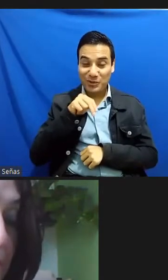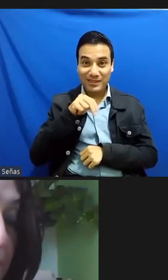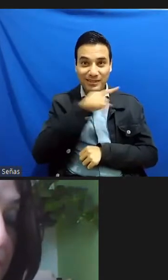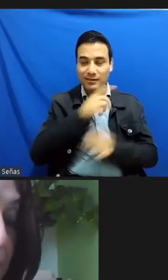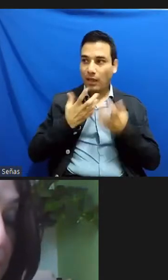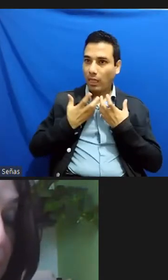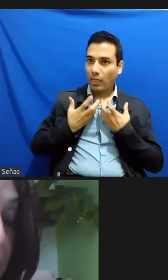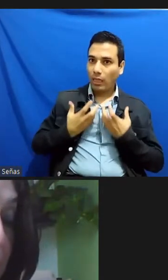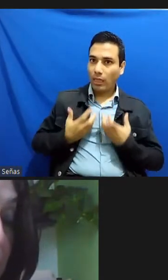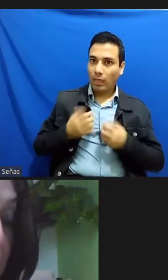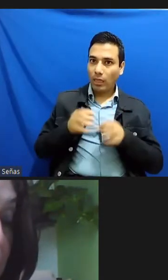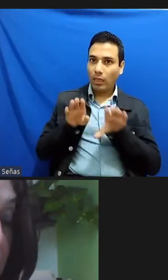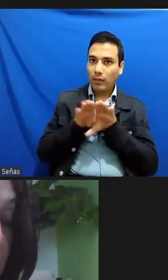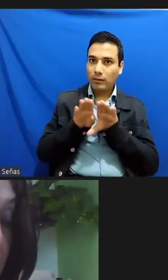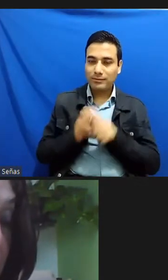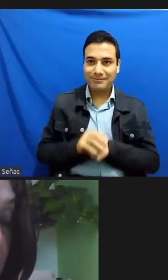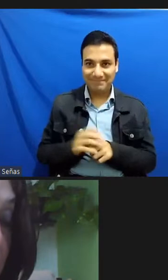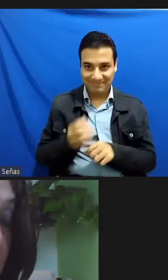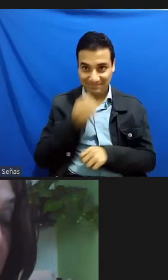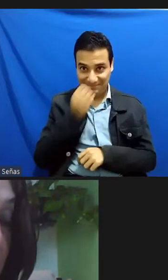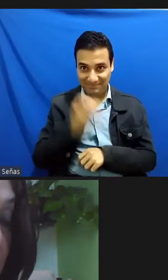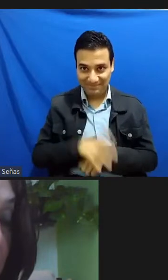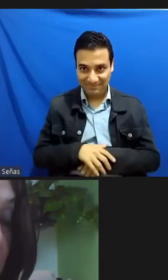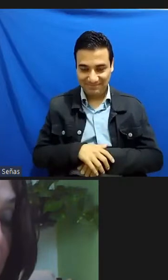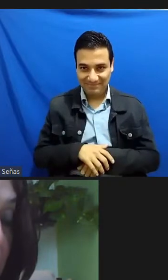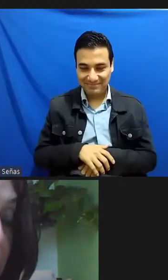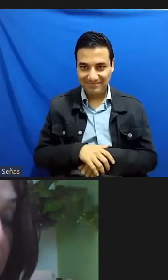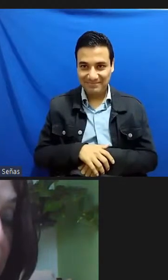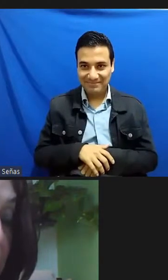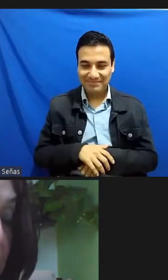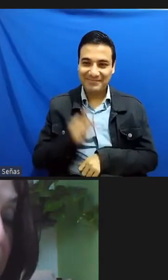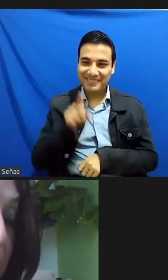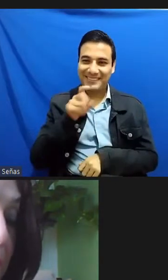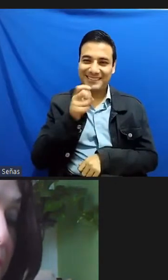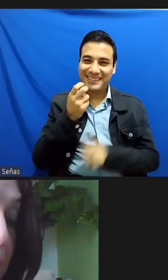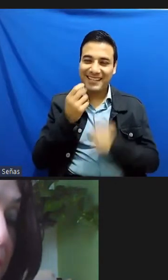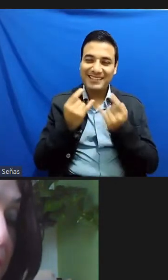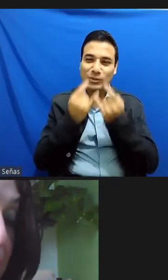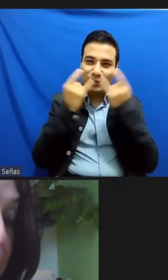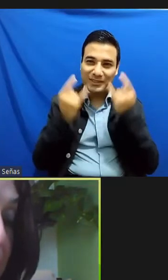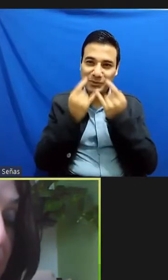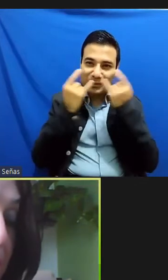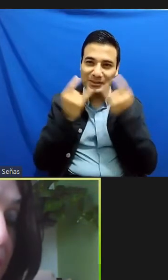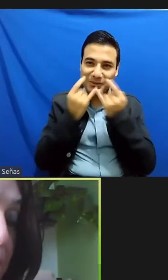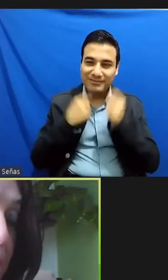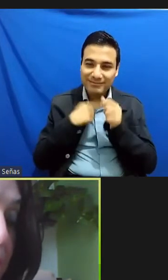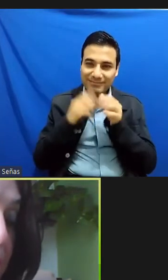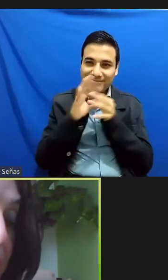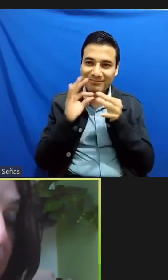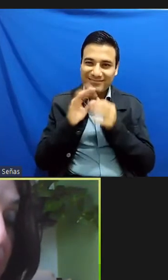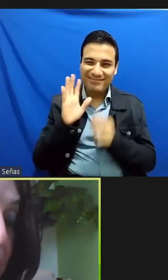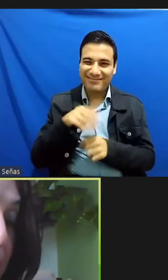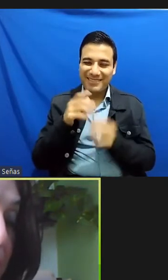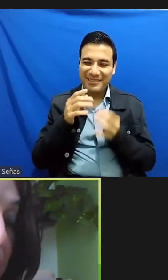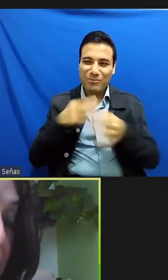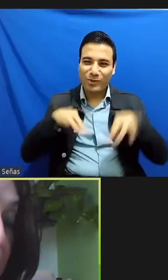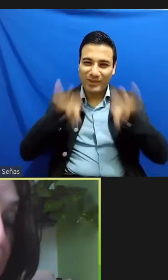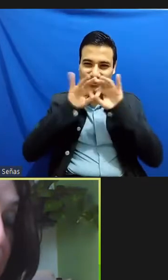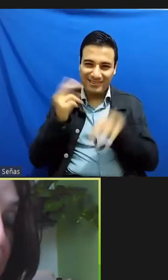públicamente quiero decirlo todo esto lo estoy contando de manera de pequeñas anécdotas sin mucha importancia pero como para